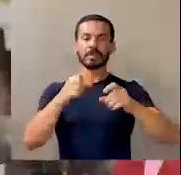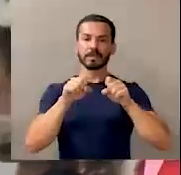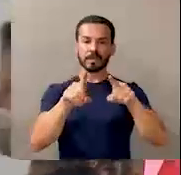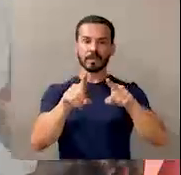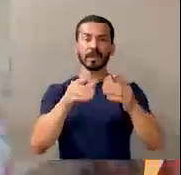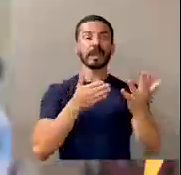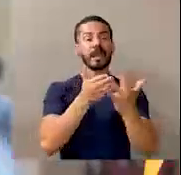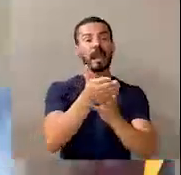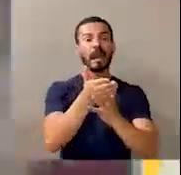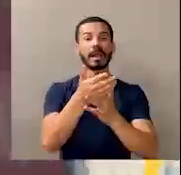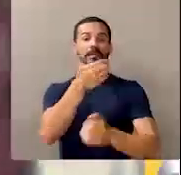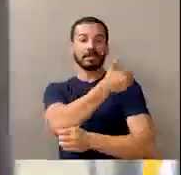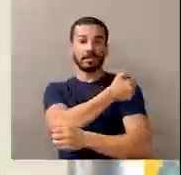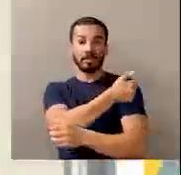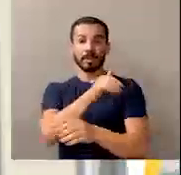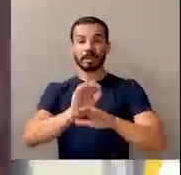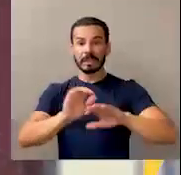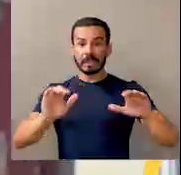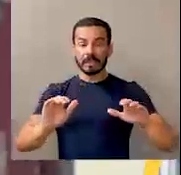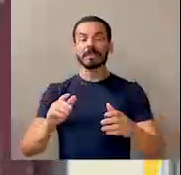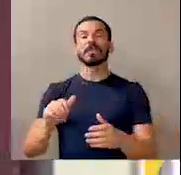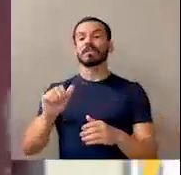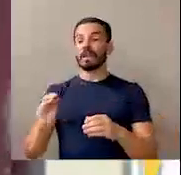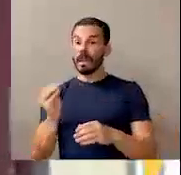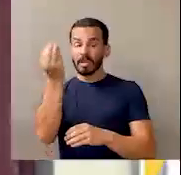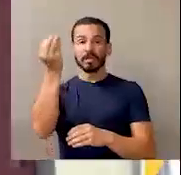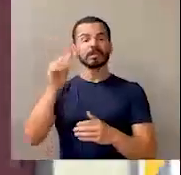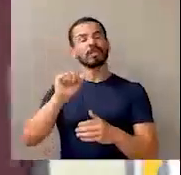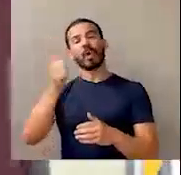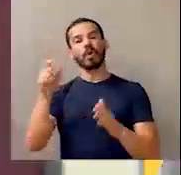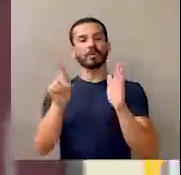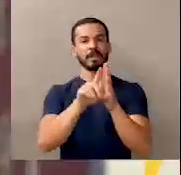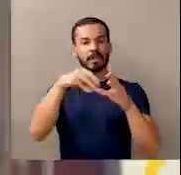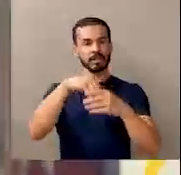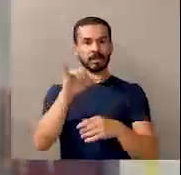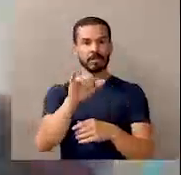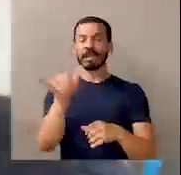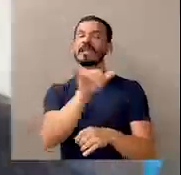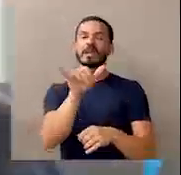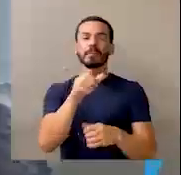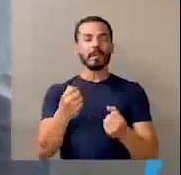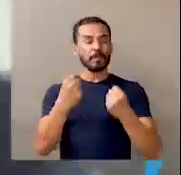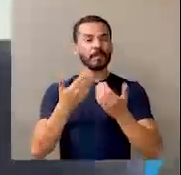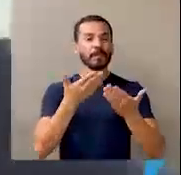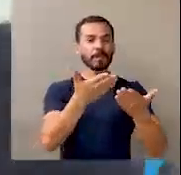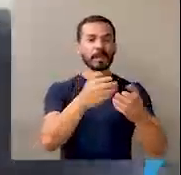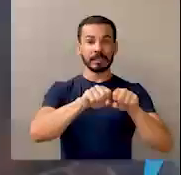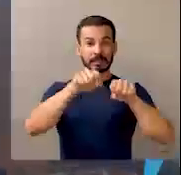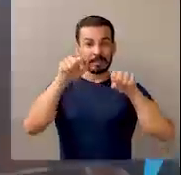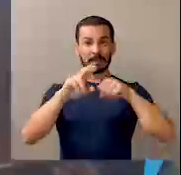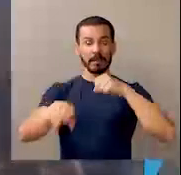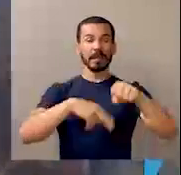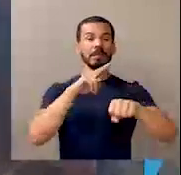educativo y el acceso de las vacunas para niños, niñas y adolescentes, entre otros derechos, así como el fortalecimiento